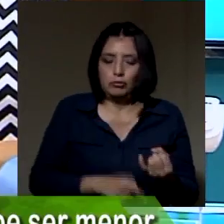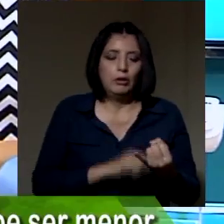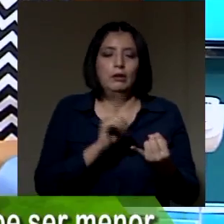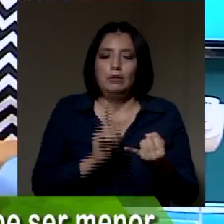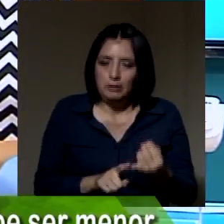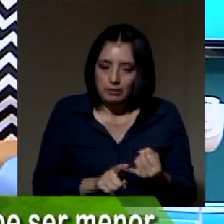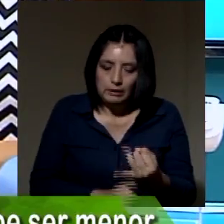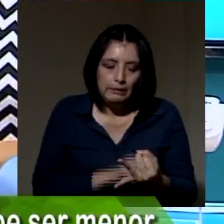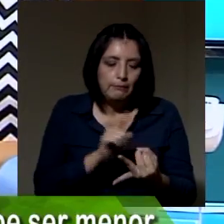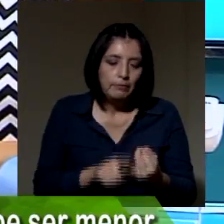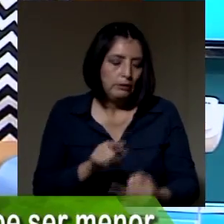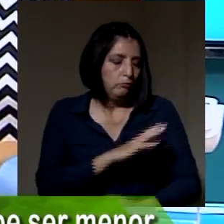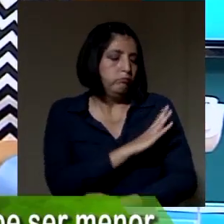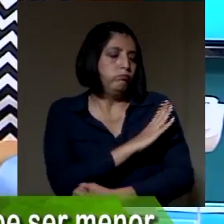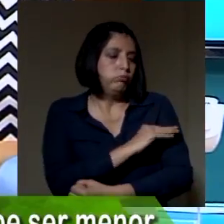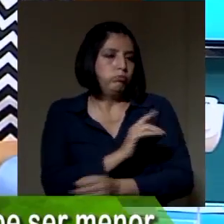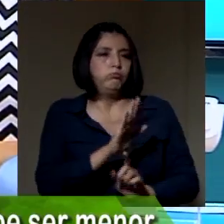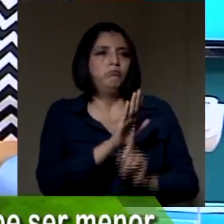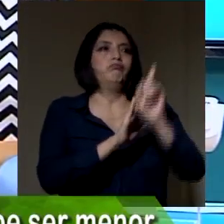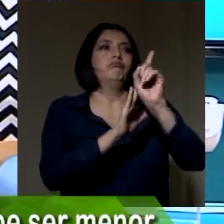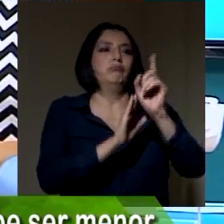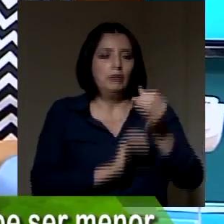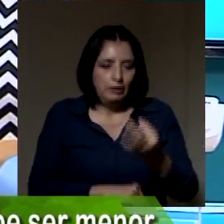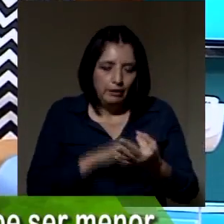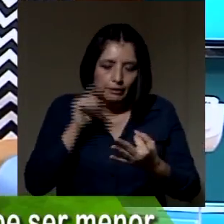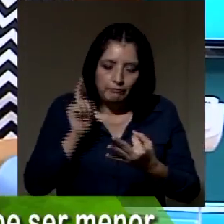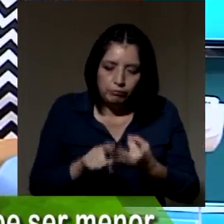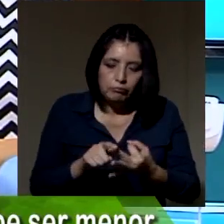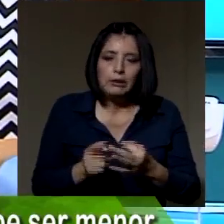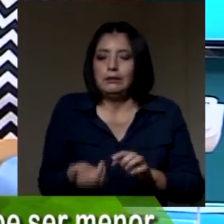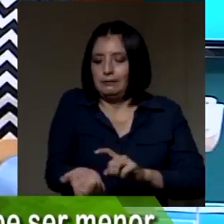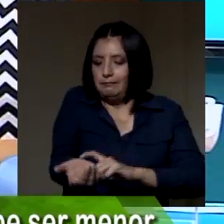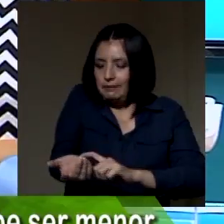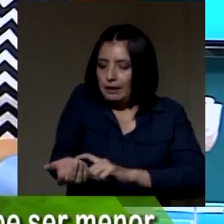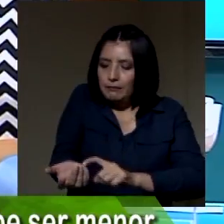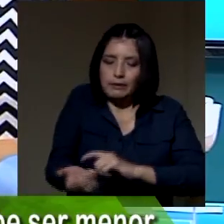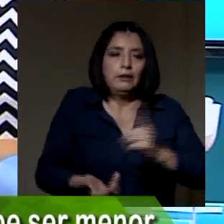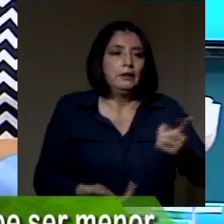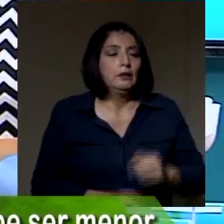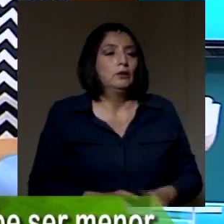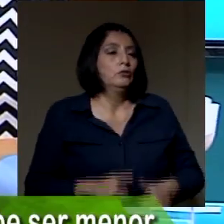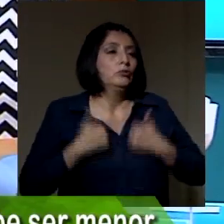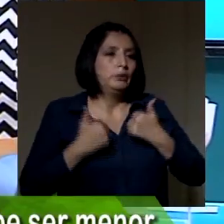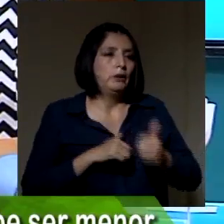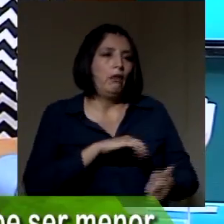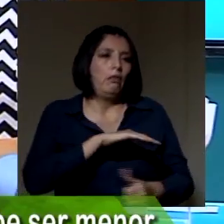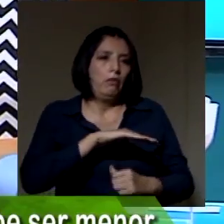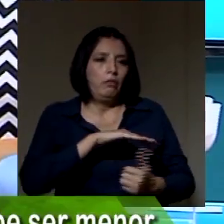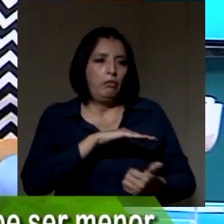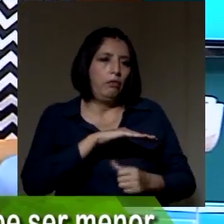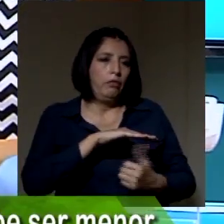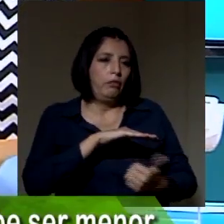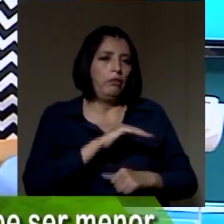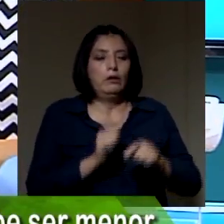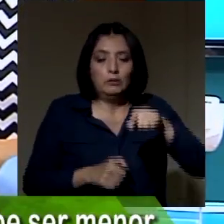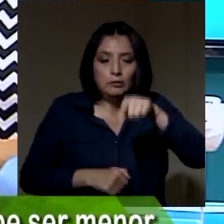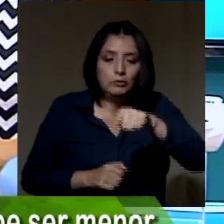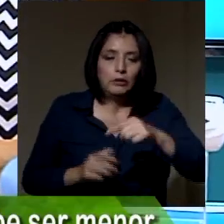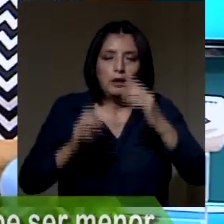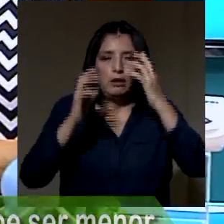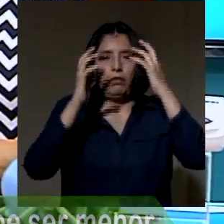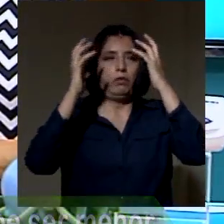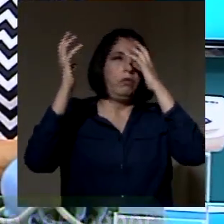es hipertenso. Además es diabético. Tiene una vida sedentaria. Usted está estresado.